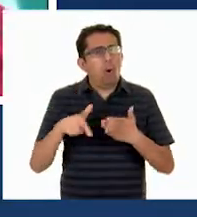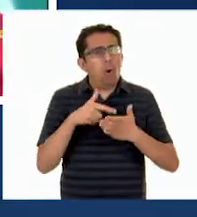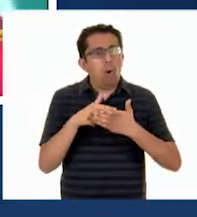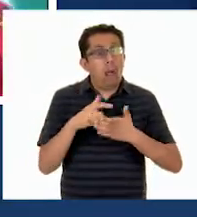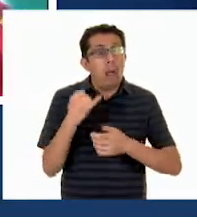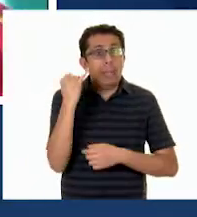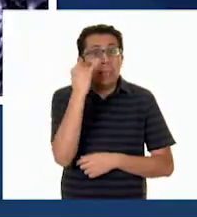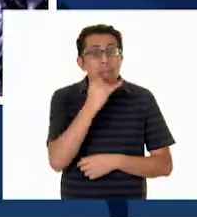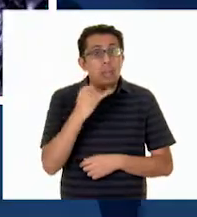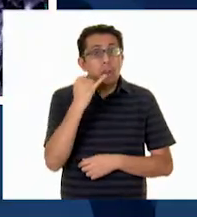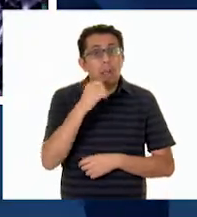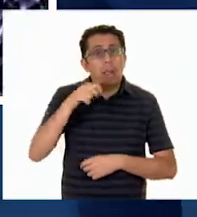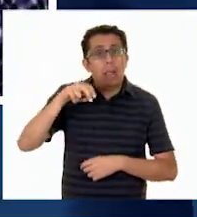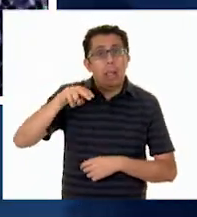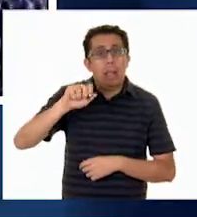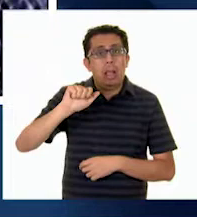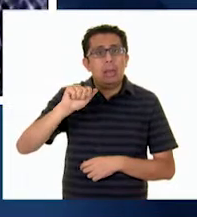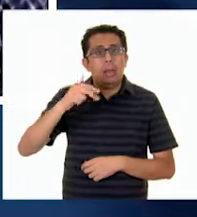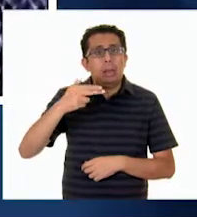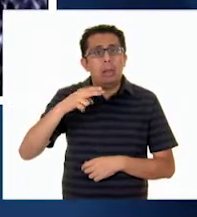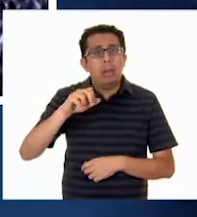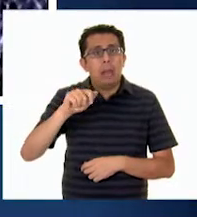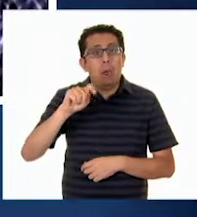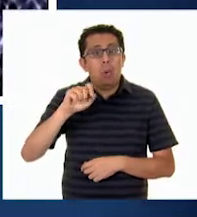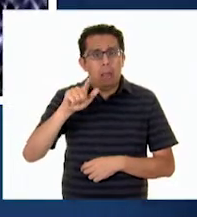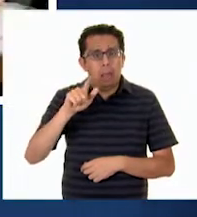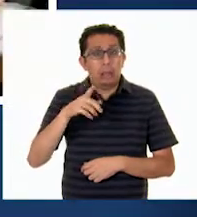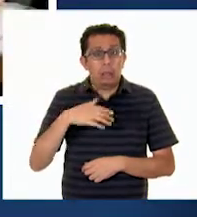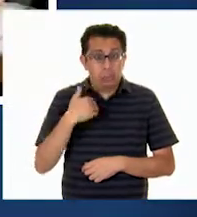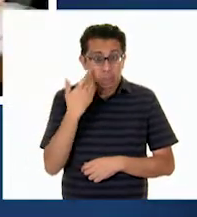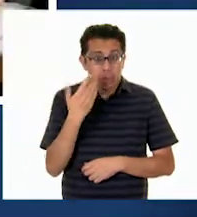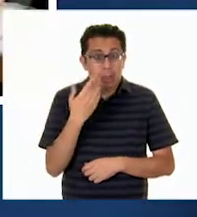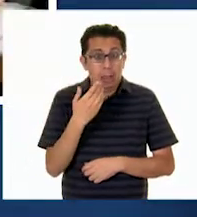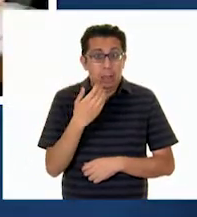náhuatl, ¿cierto? ¿Por qué no nos dices algo en tu lengua?